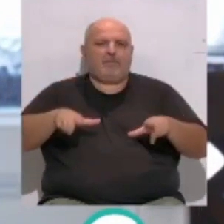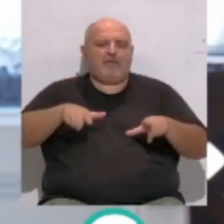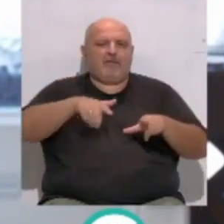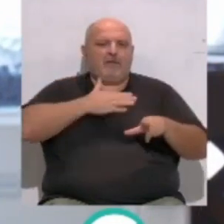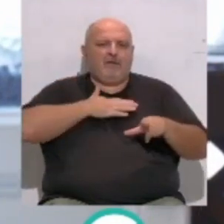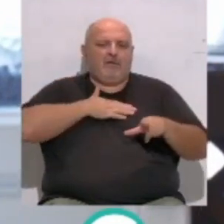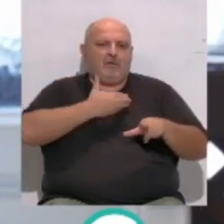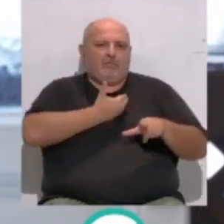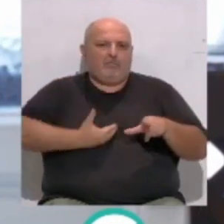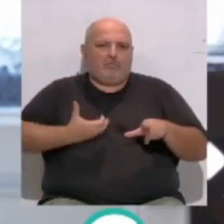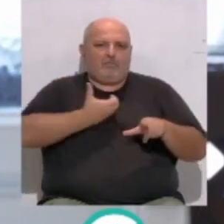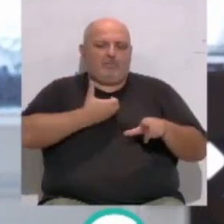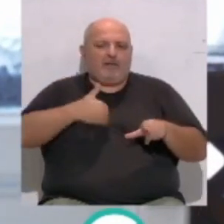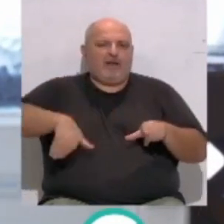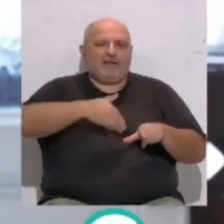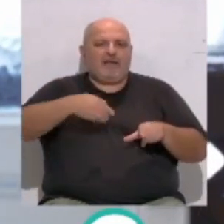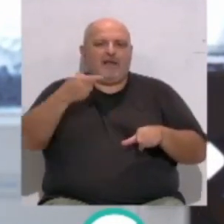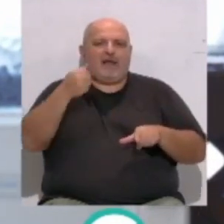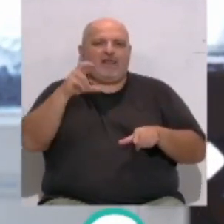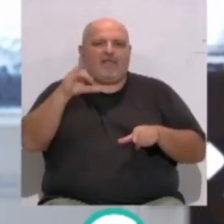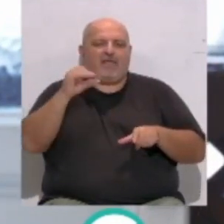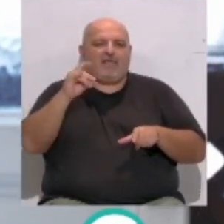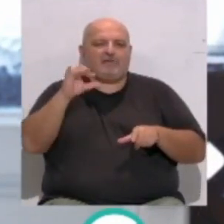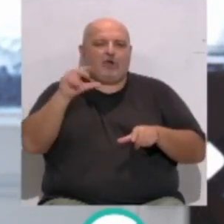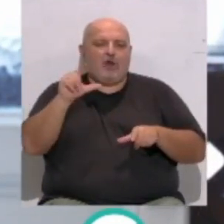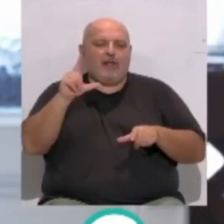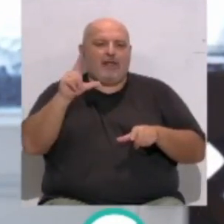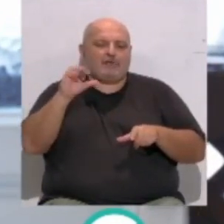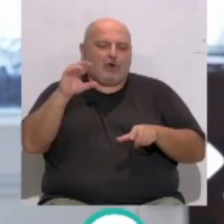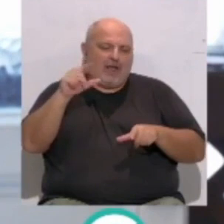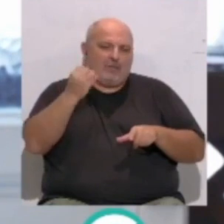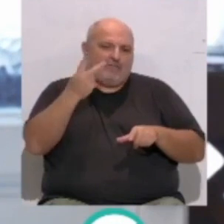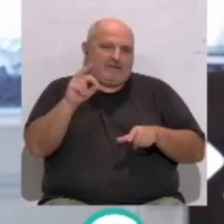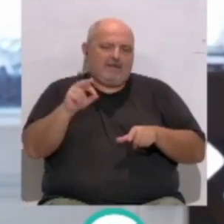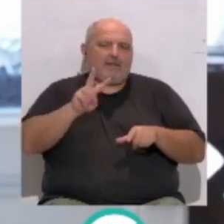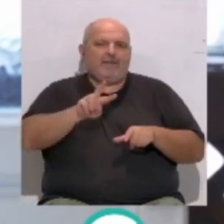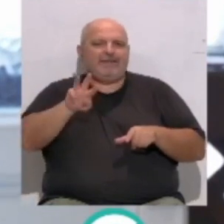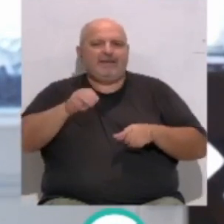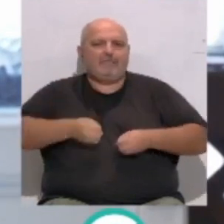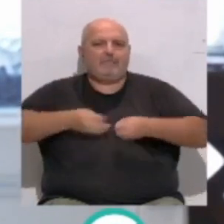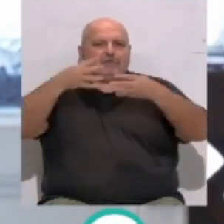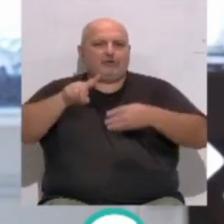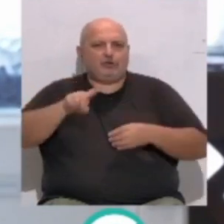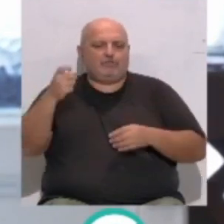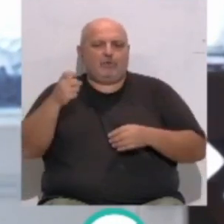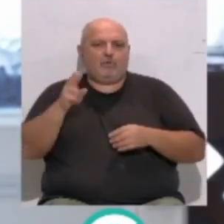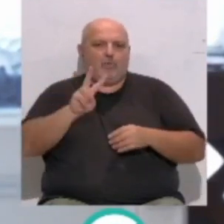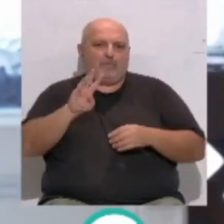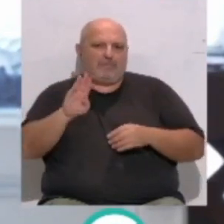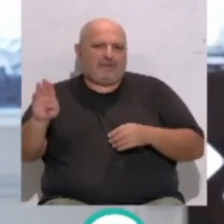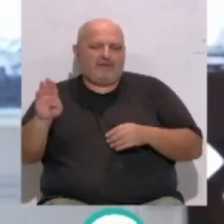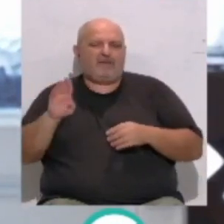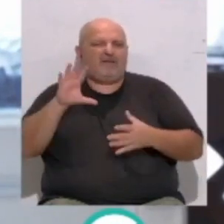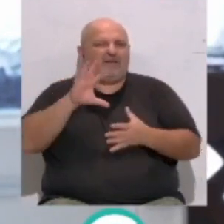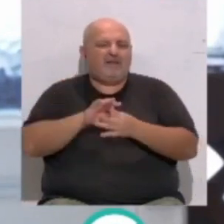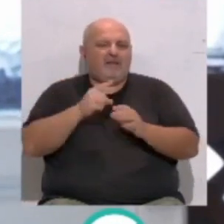propiedad municipal, como es la de García de Sola, 20, y serán 23 viviendas protegidas, de las cuales 19 se